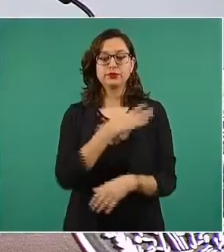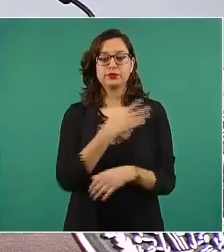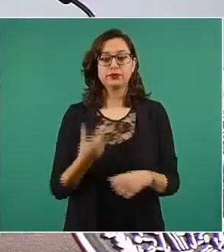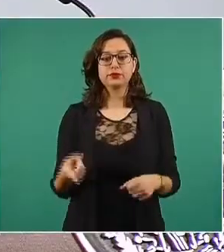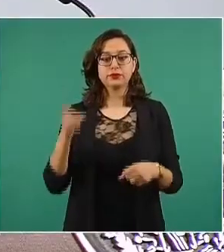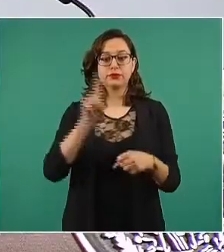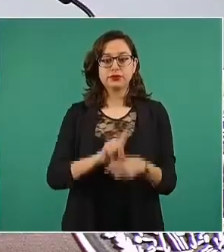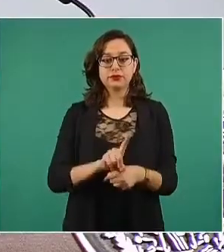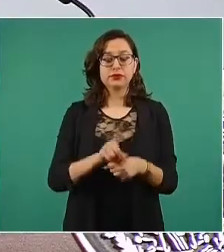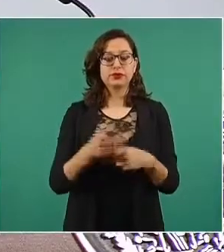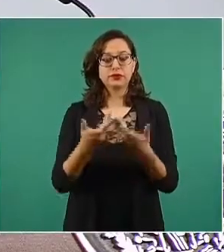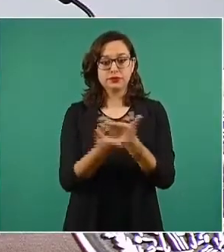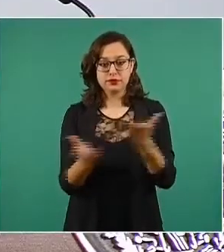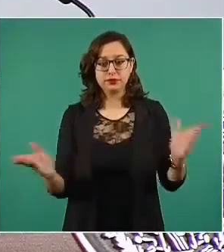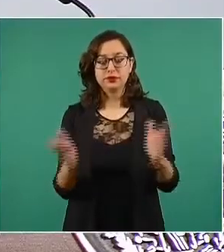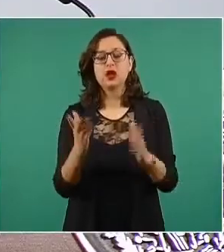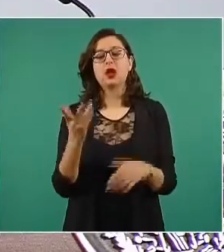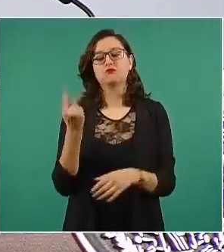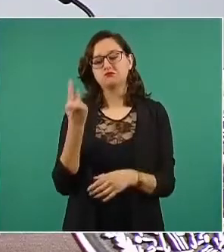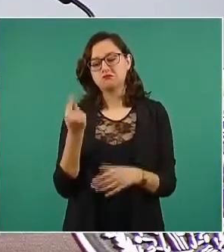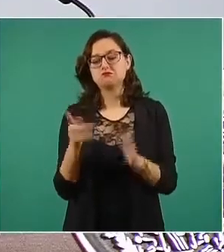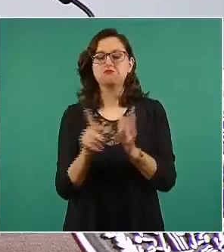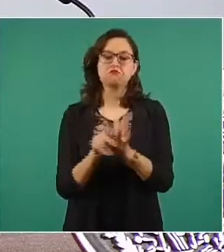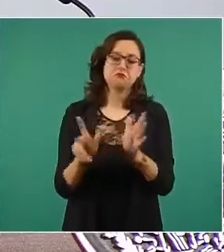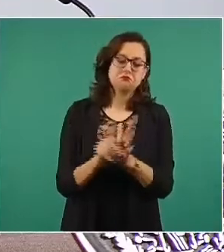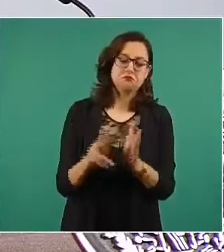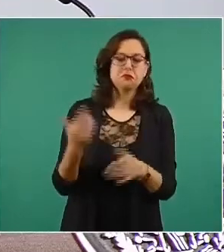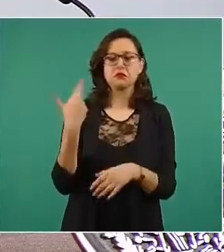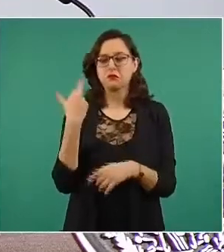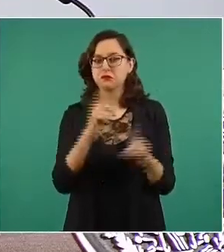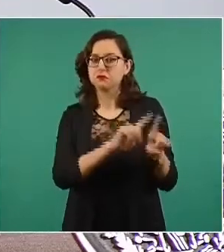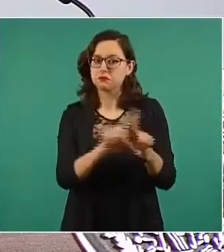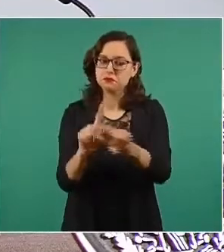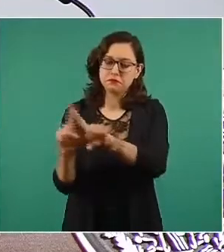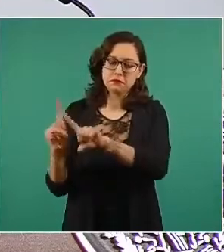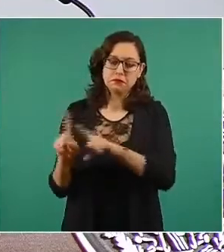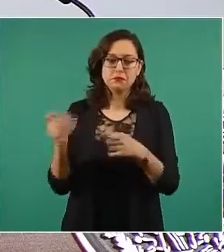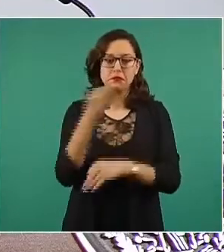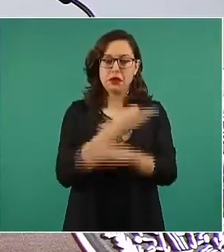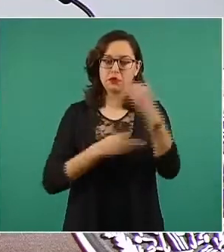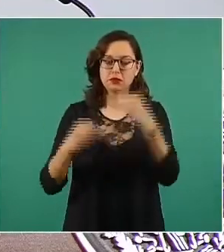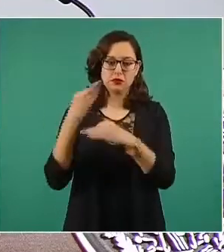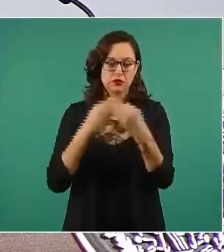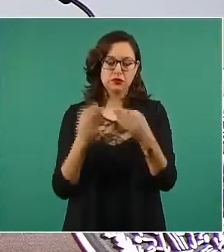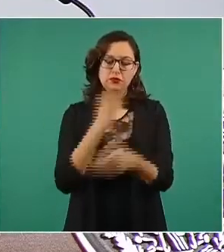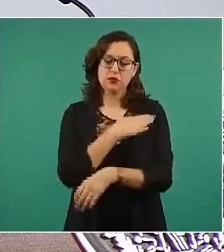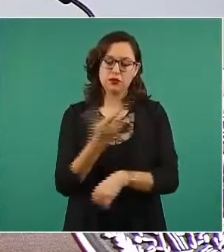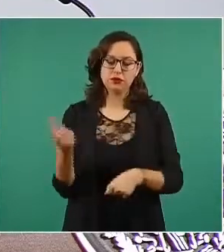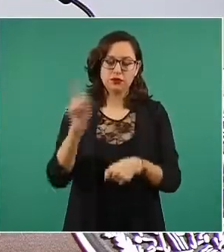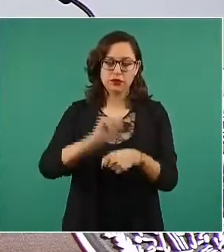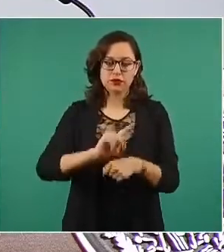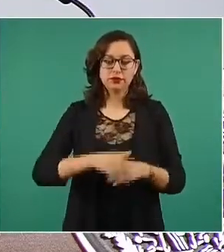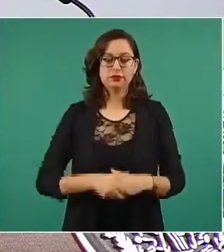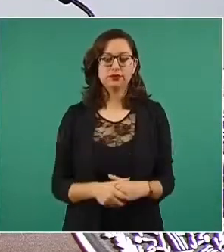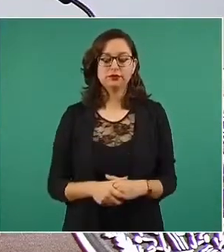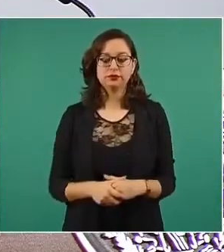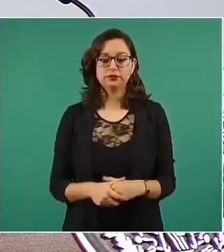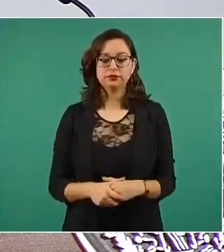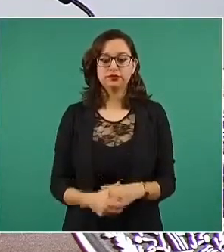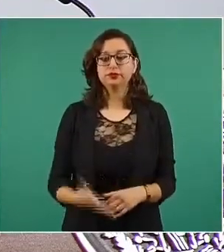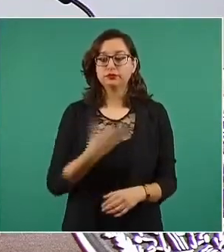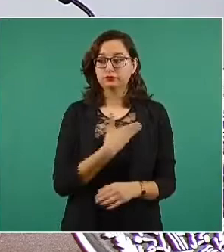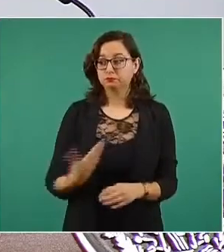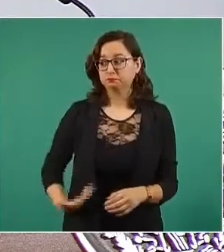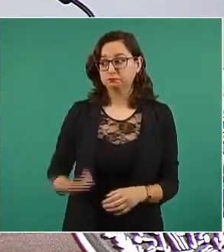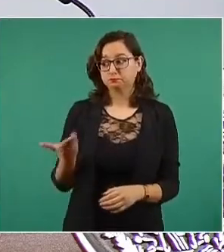representantes de los medios de comunicación y a quienes nos siguen por redes sociales. En cumplimiento a su instrucción, señor